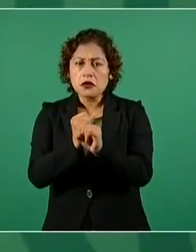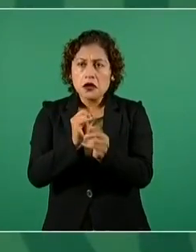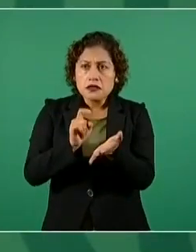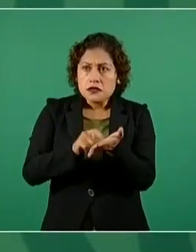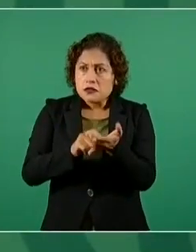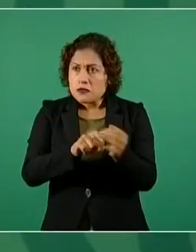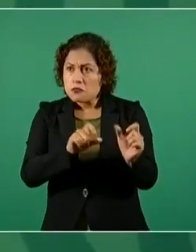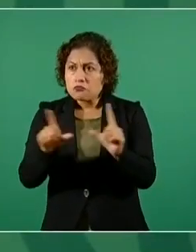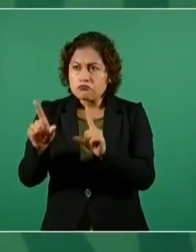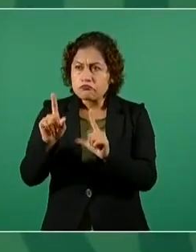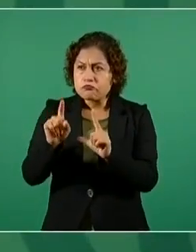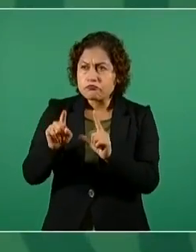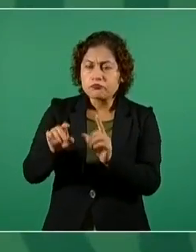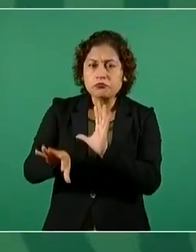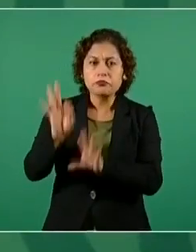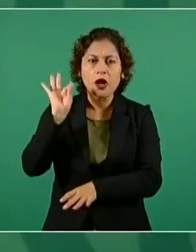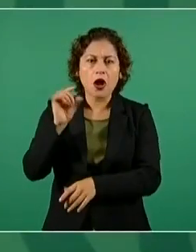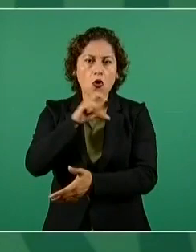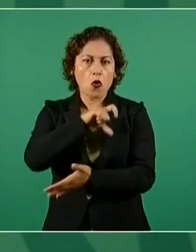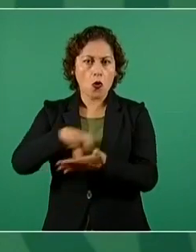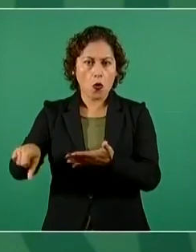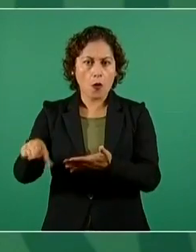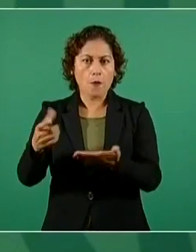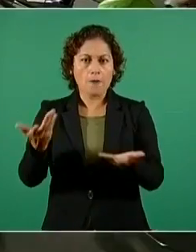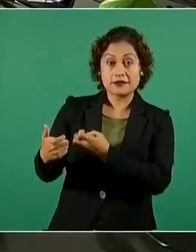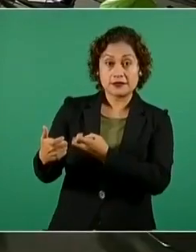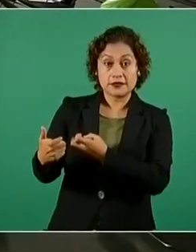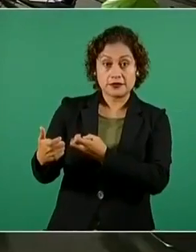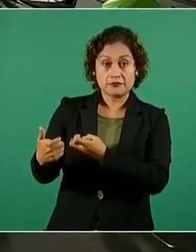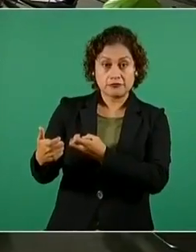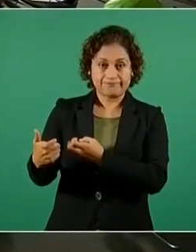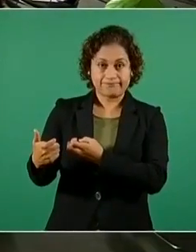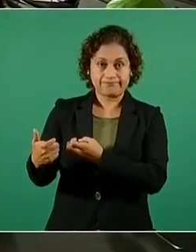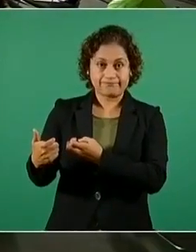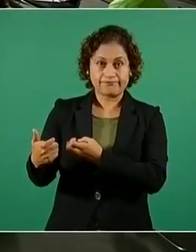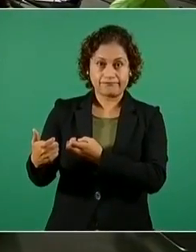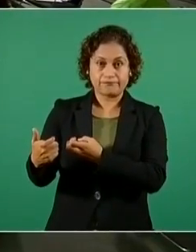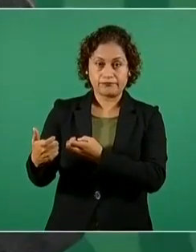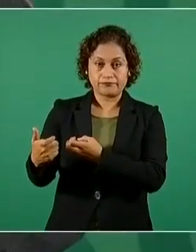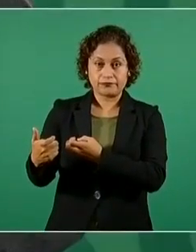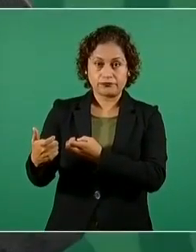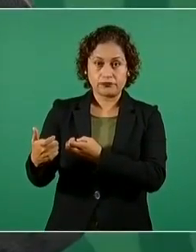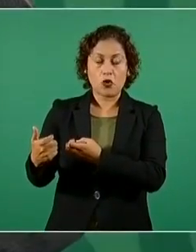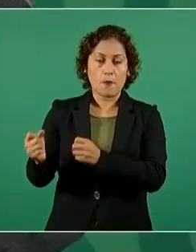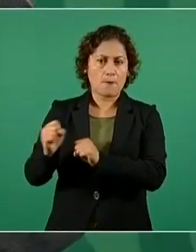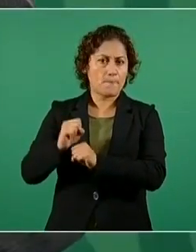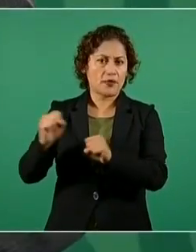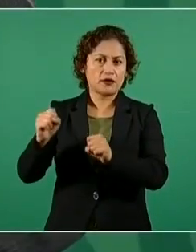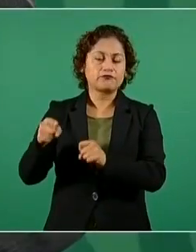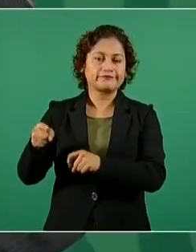Pero estamos hablando de Barrett 50 y de armas de alto poder